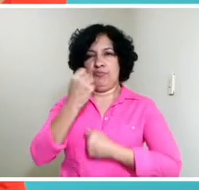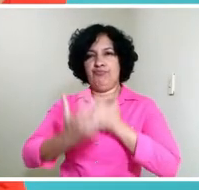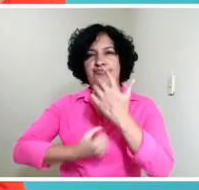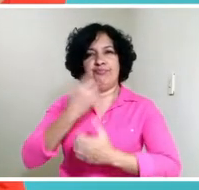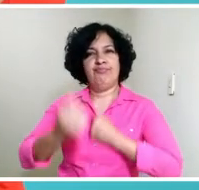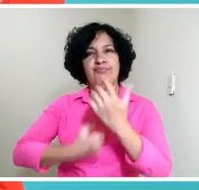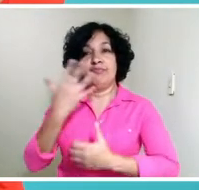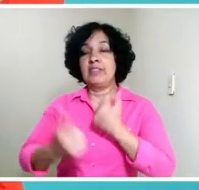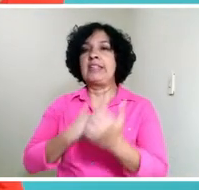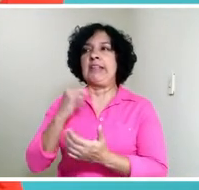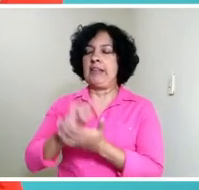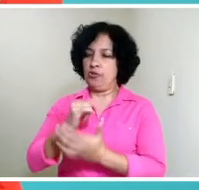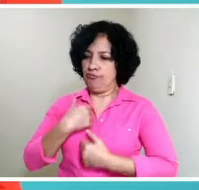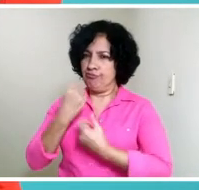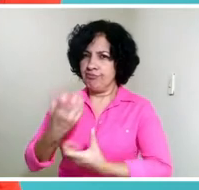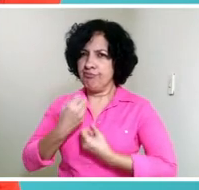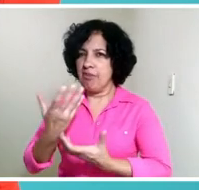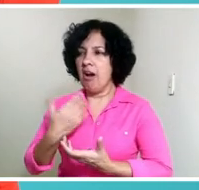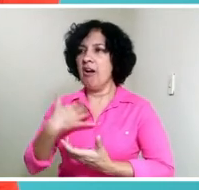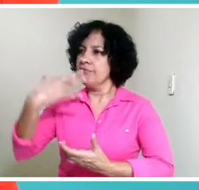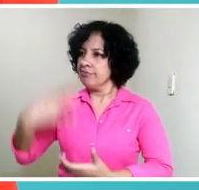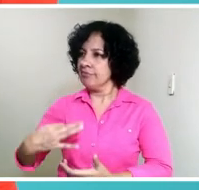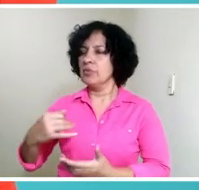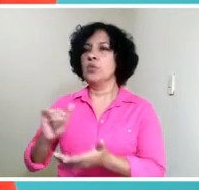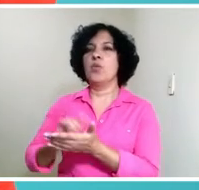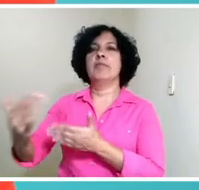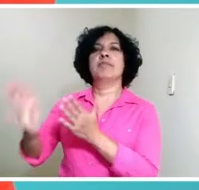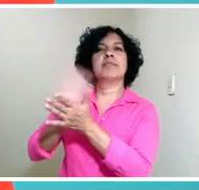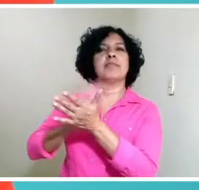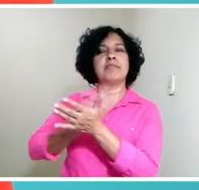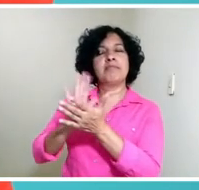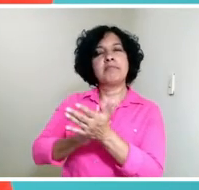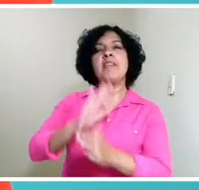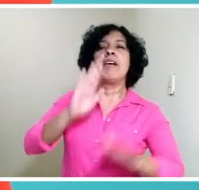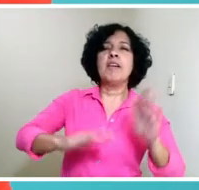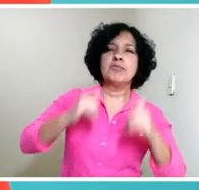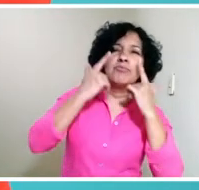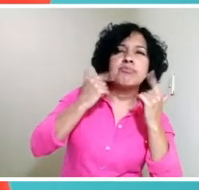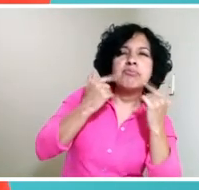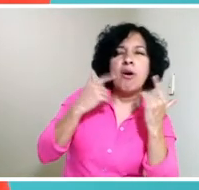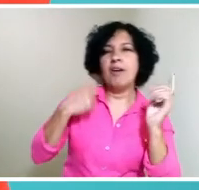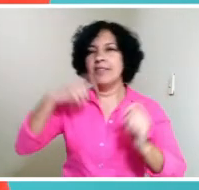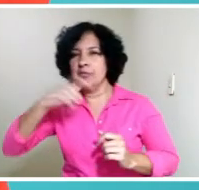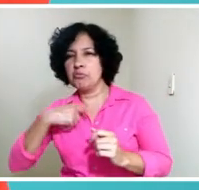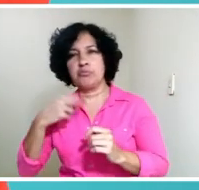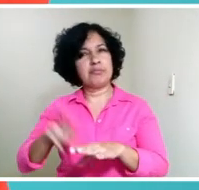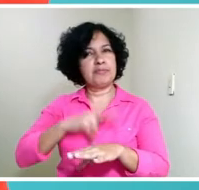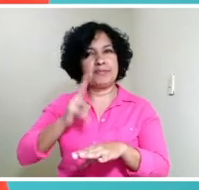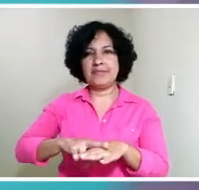propias emociones, así invitas al otro a sentir confianza para expresarse. Llora o ríe cuando lo sientas necesario.